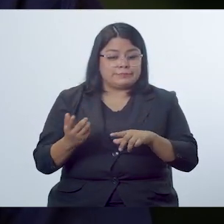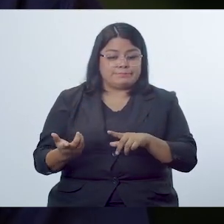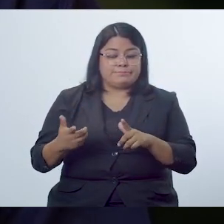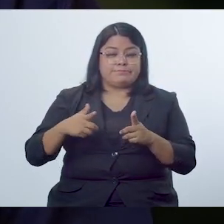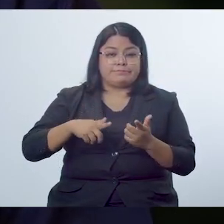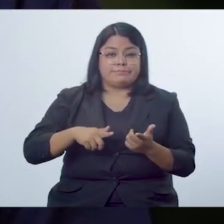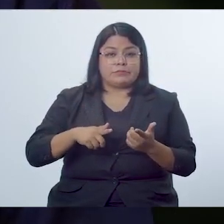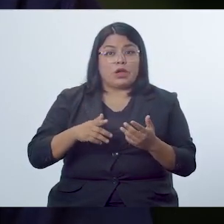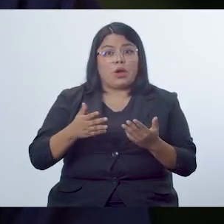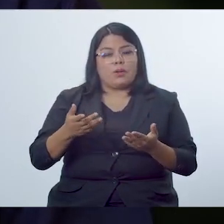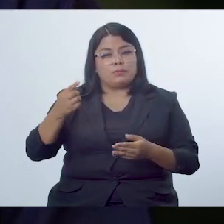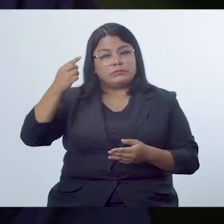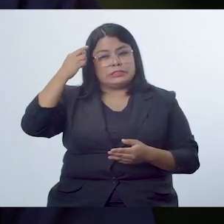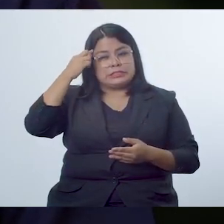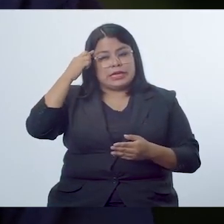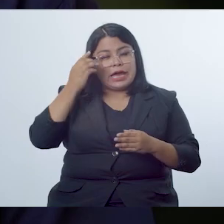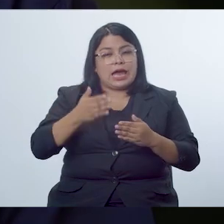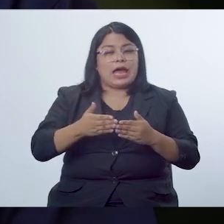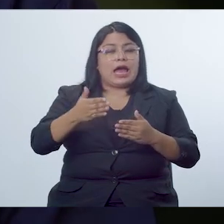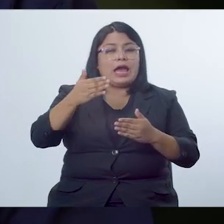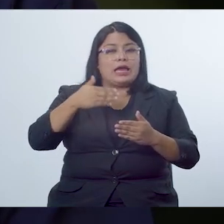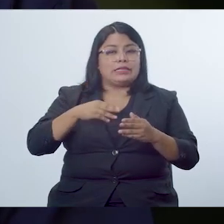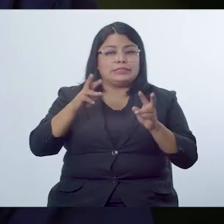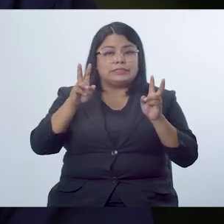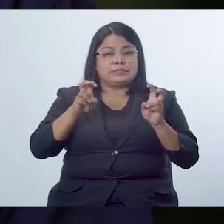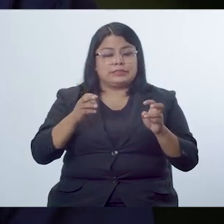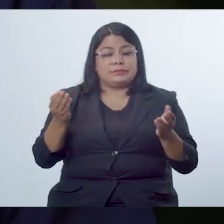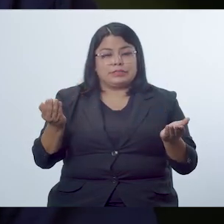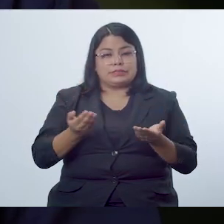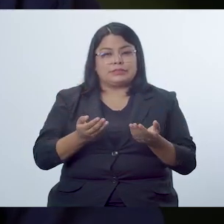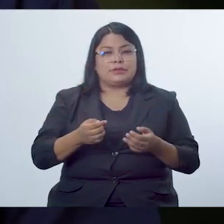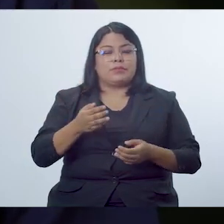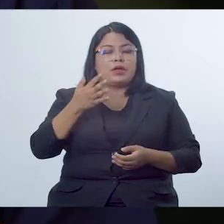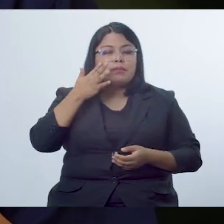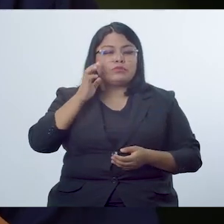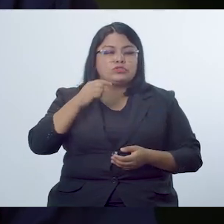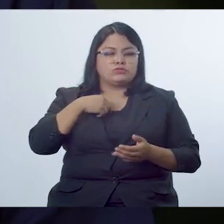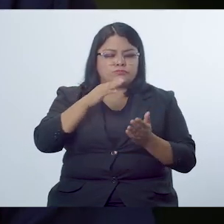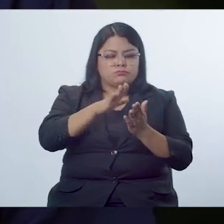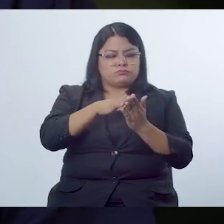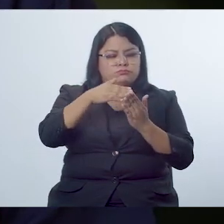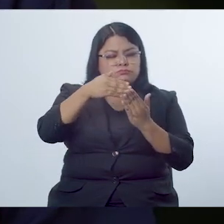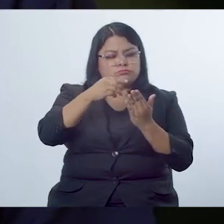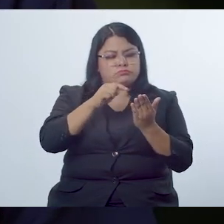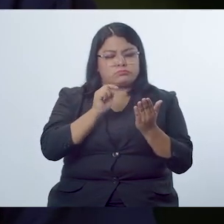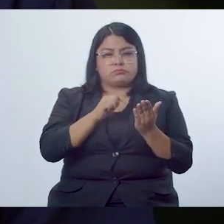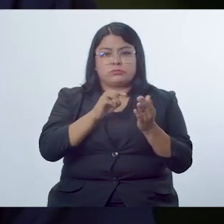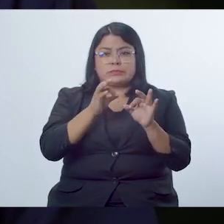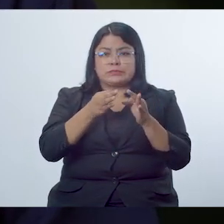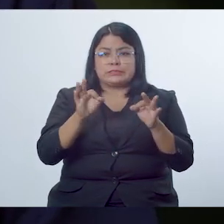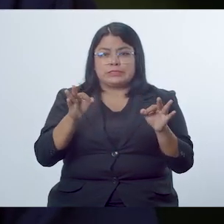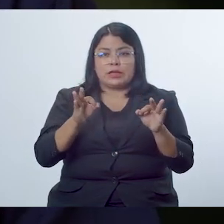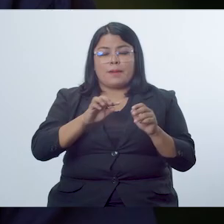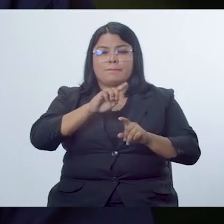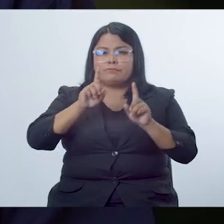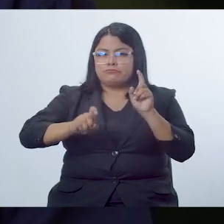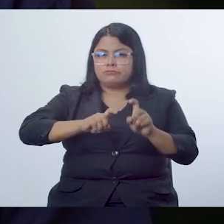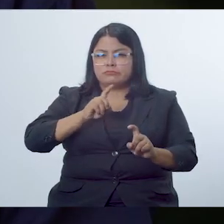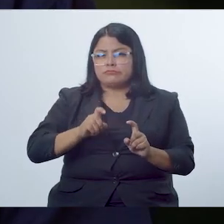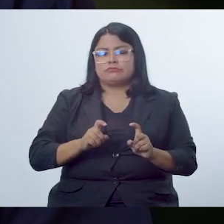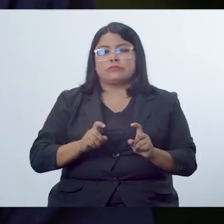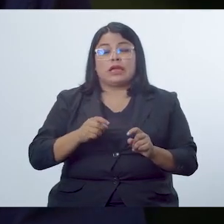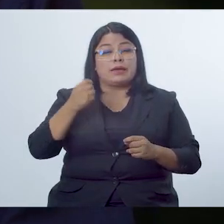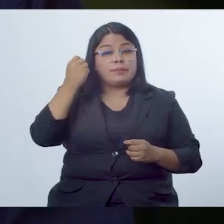prepararlos o anticiparlos al tema que viene en la construcción. Cuando yo hago un planteamiento a través de un texto, puedo hacer